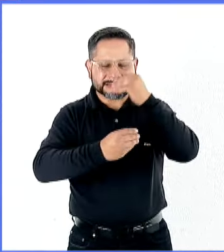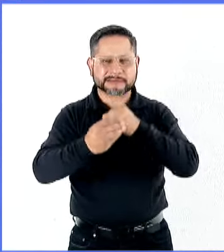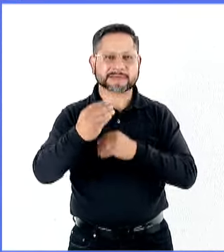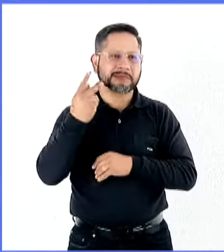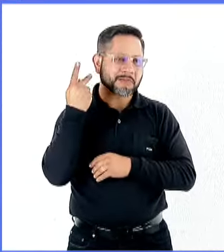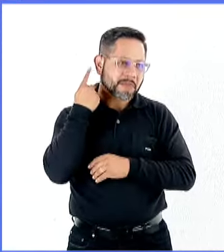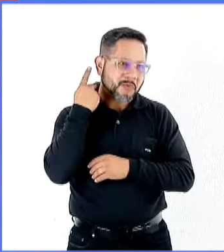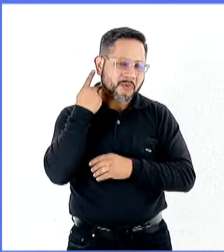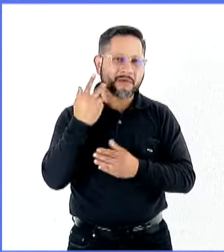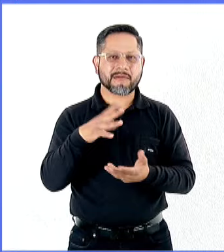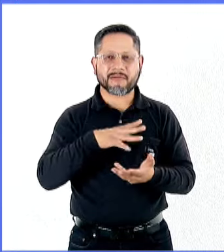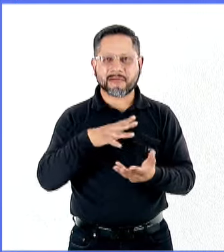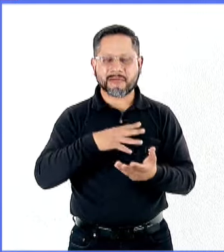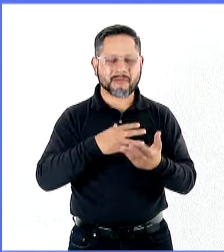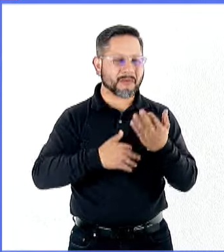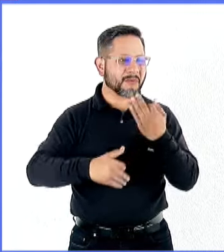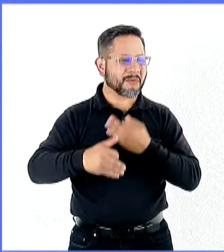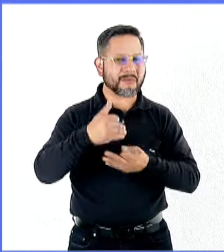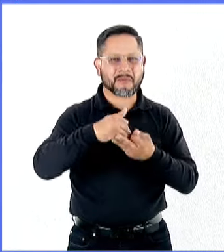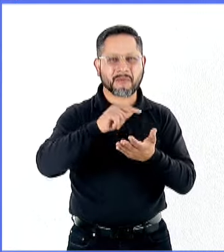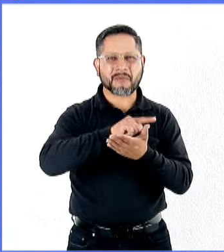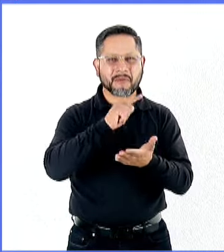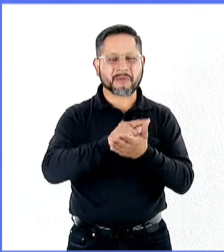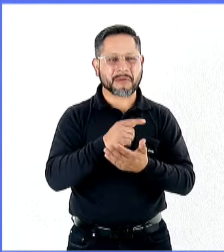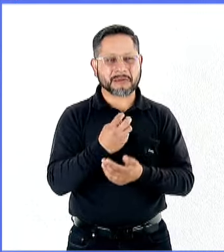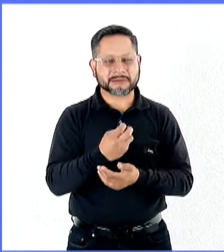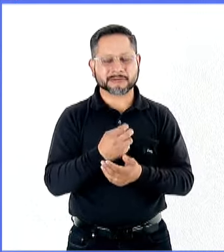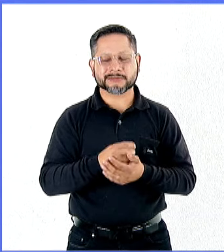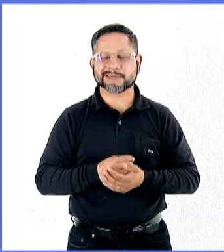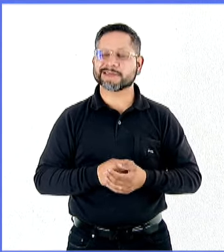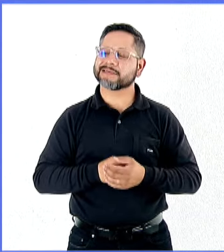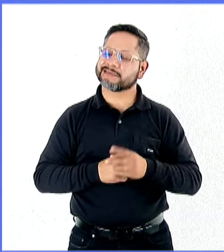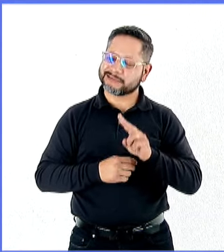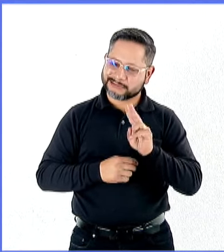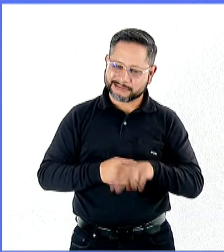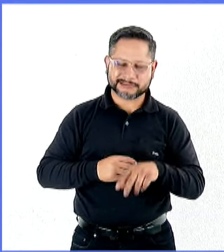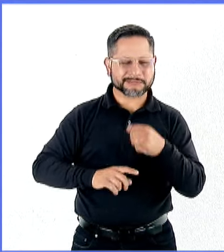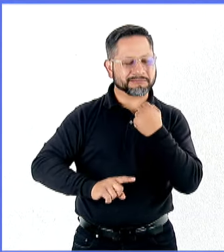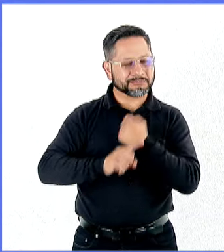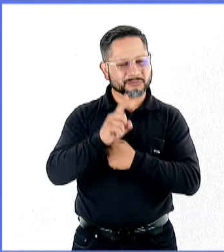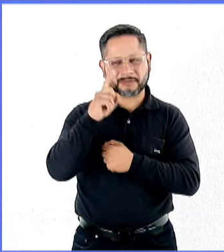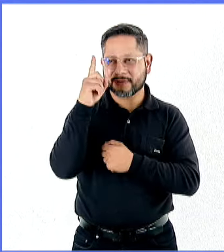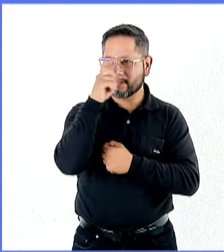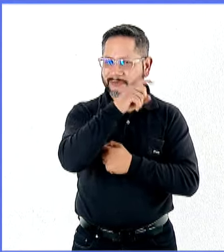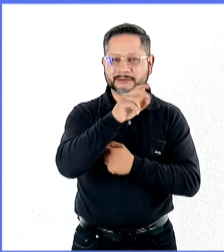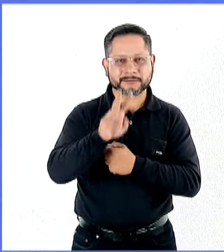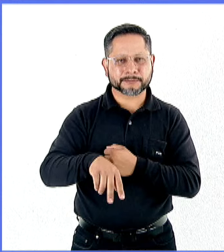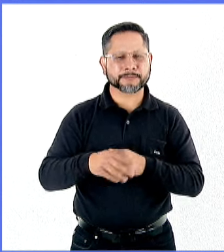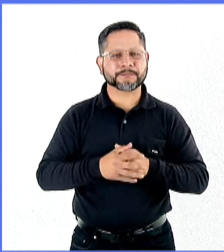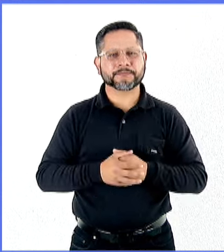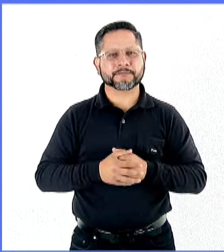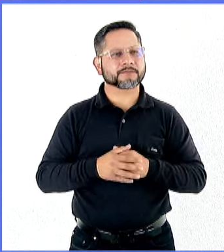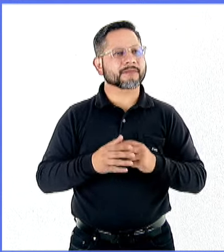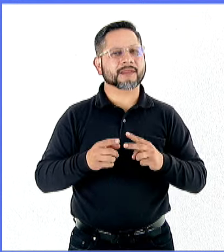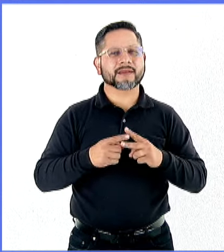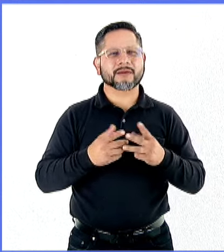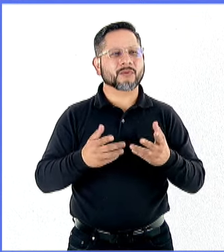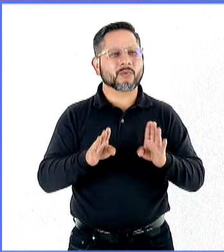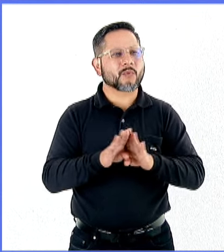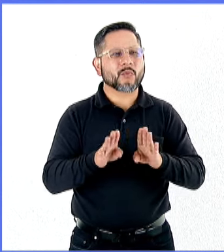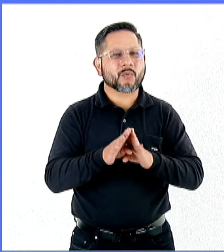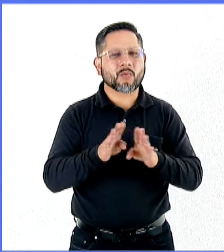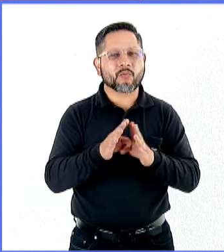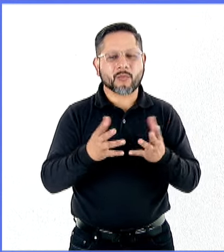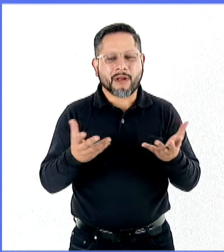requiere todo eso, entiendo. Es un problema complejo, sin duda, sin duda. ¿Por dónde empezar? ¿Cuáles son las